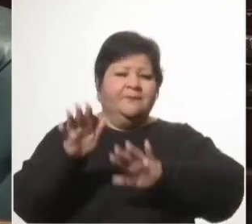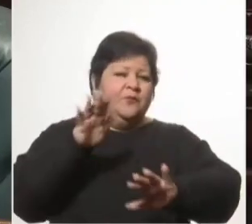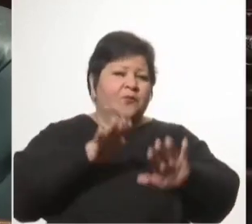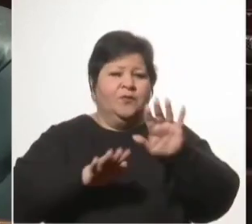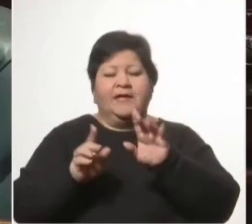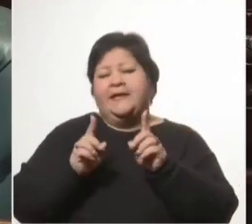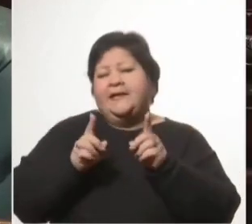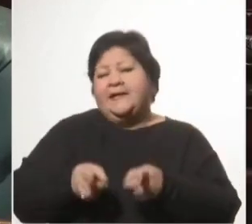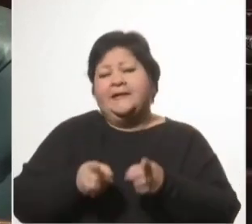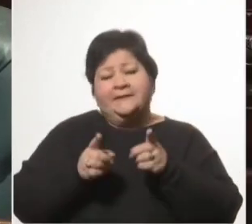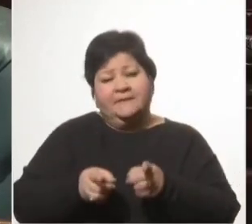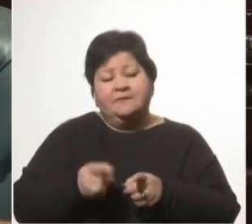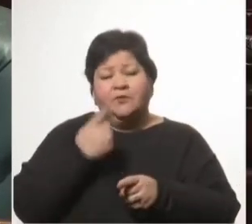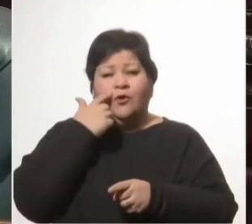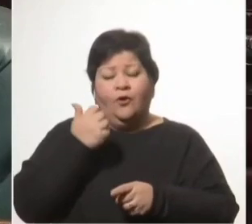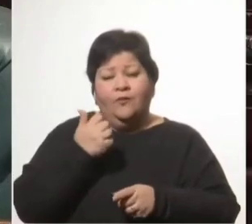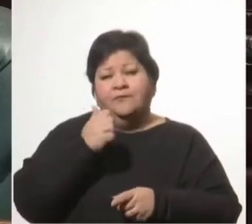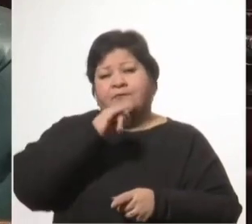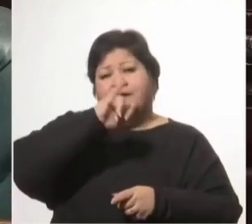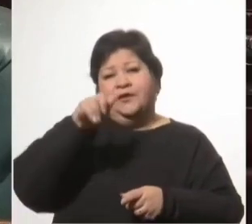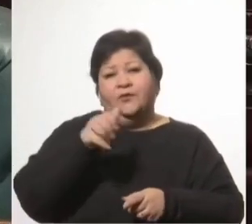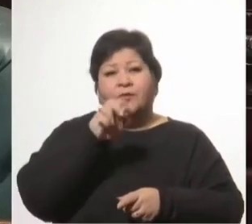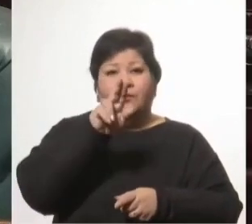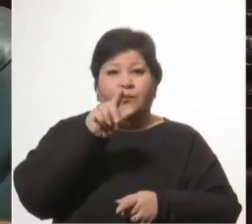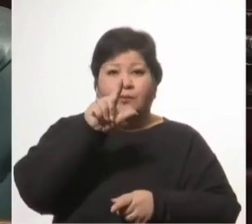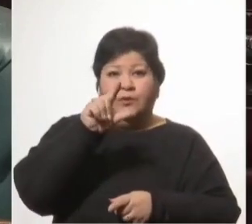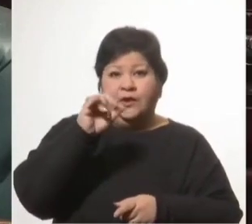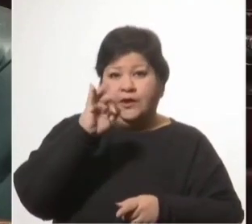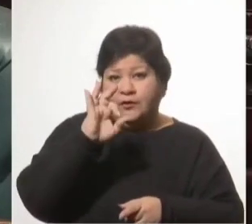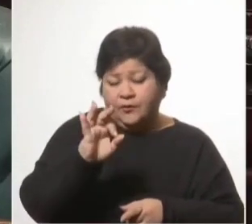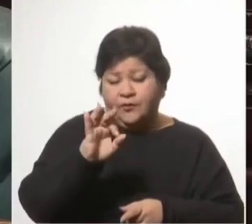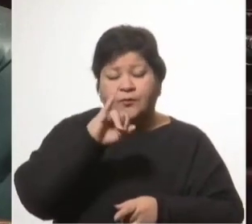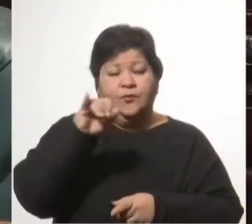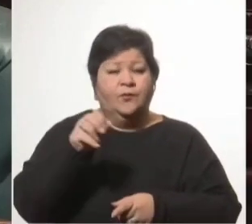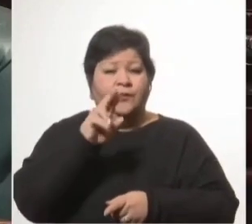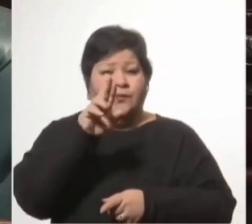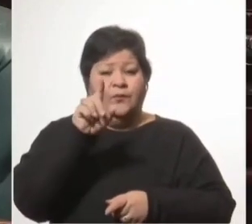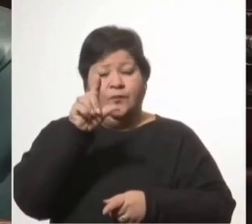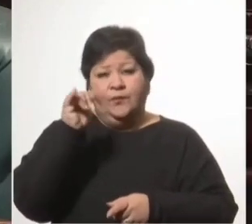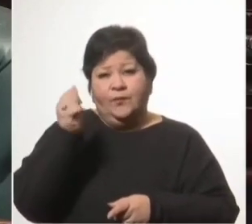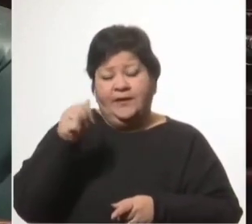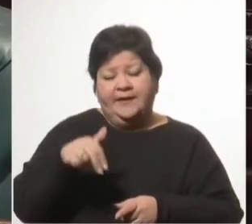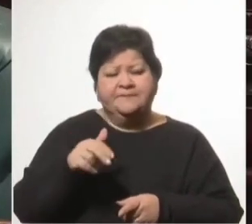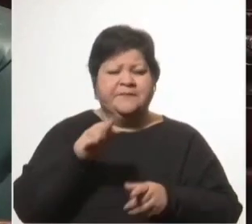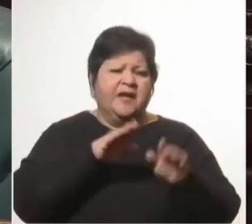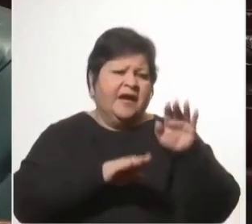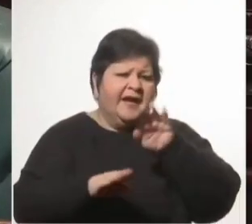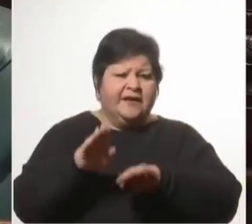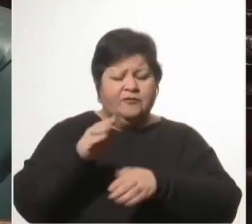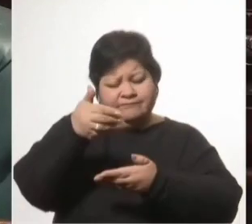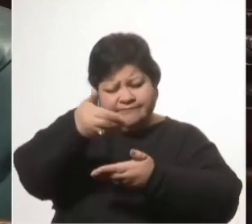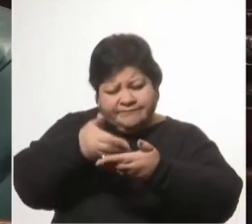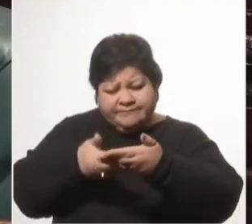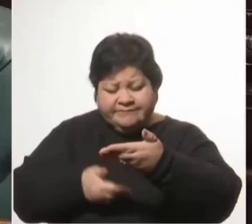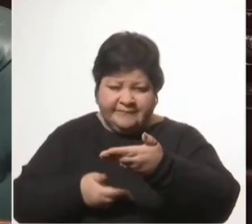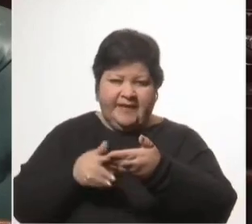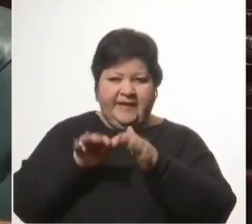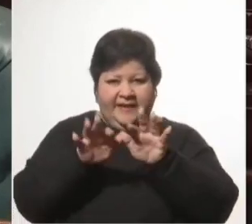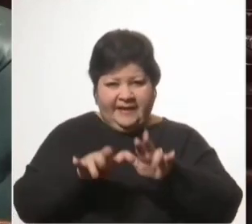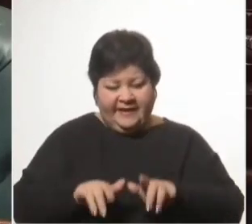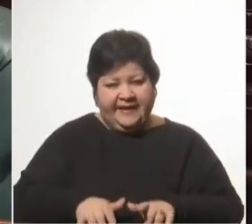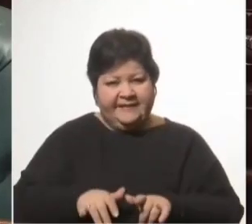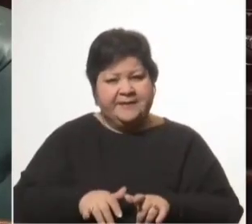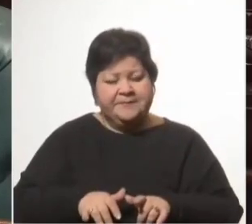Julio Julián arregló y dirigió la retirada de la gran muñeca que compuso Carlos Soto dedicado a los meses